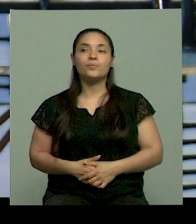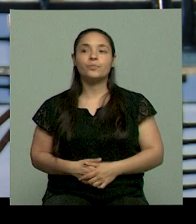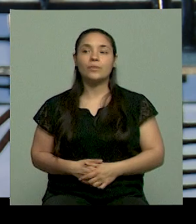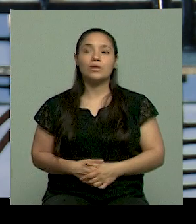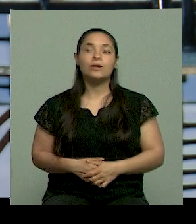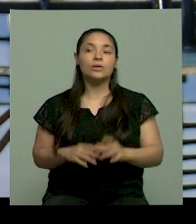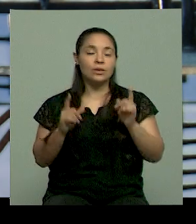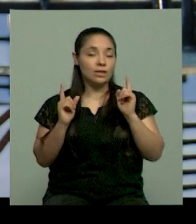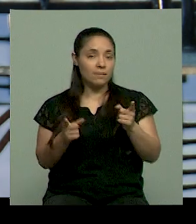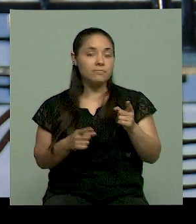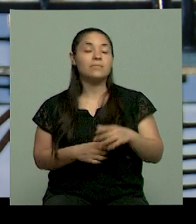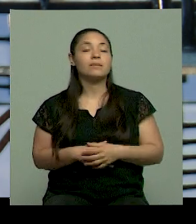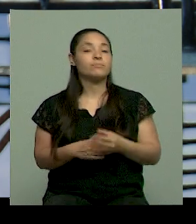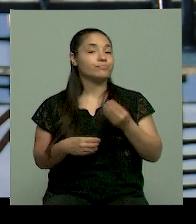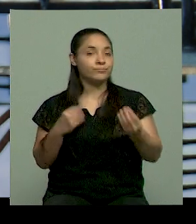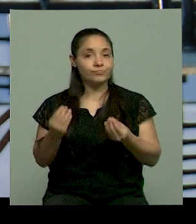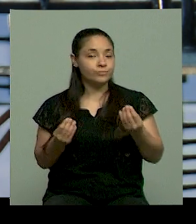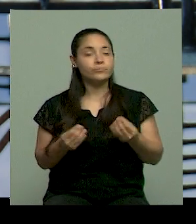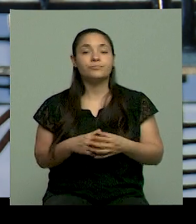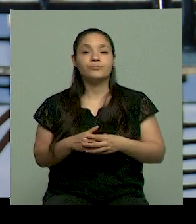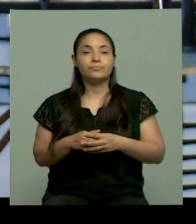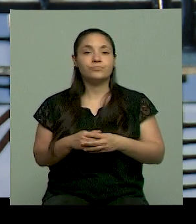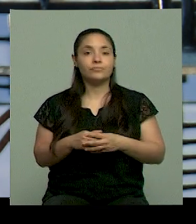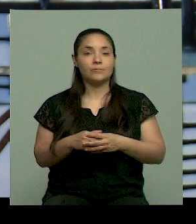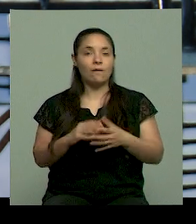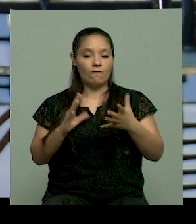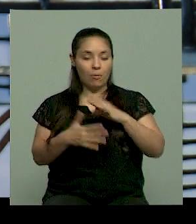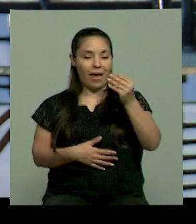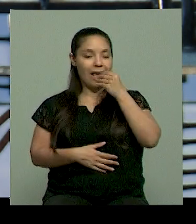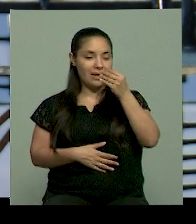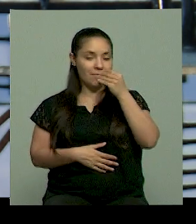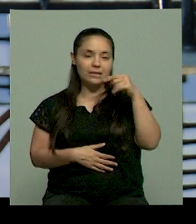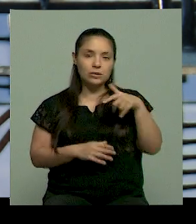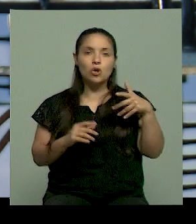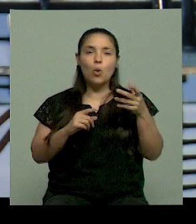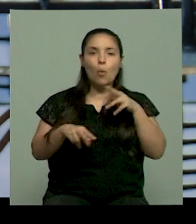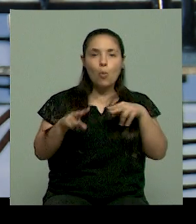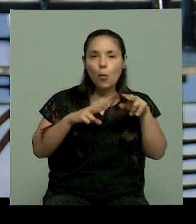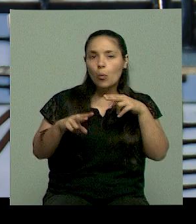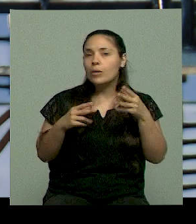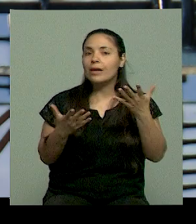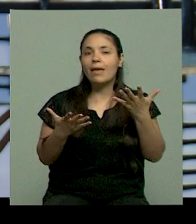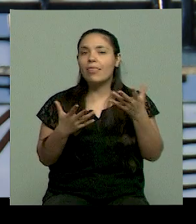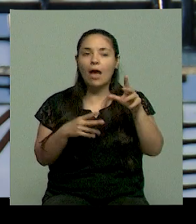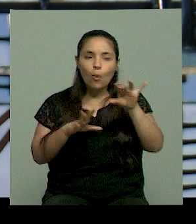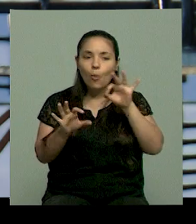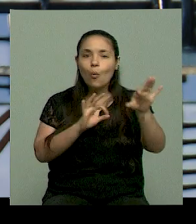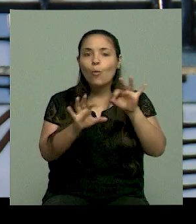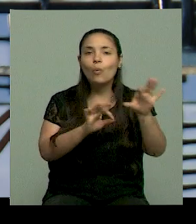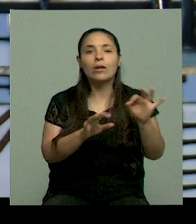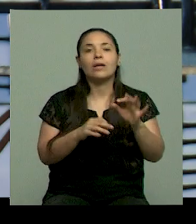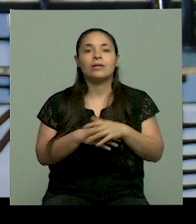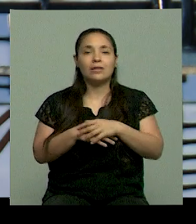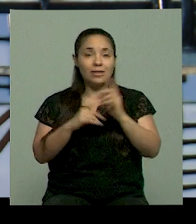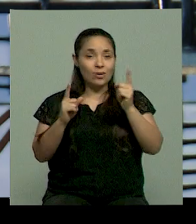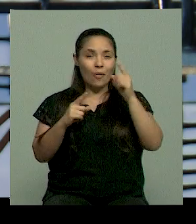También es verdad el tema de la búsqueda que uno quiere hacer respecto a su alimentación y mi pregunta es, ¿se mantiene esta pirámide